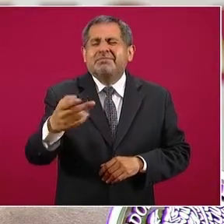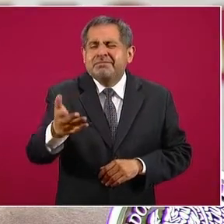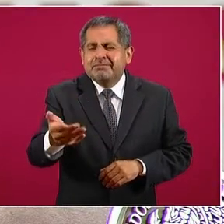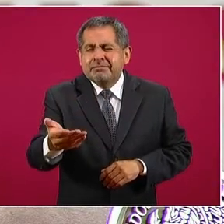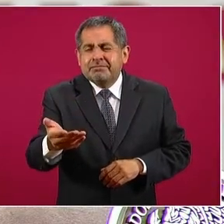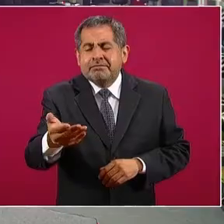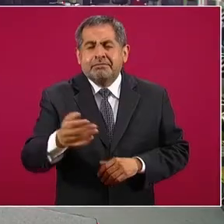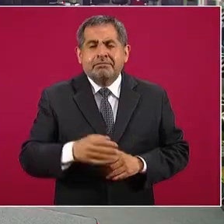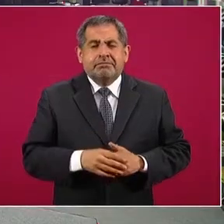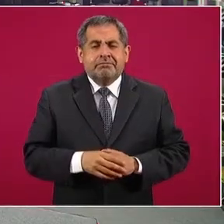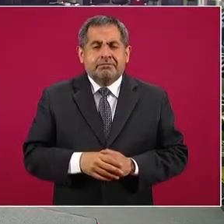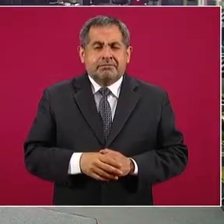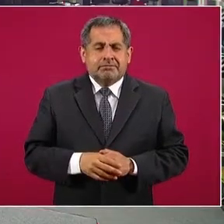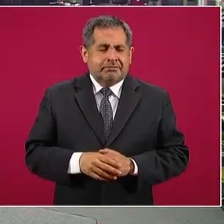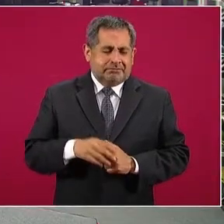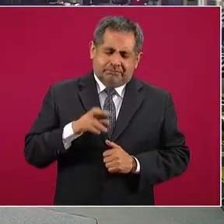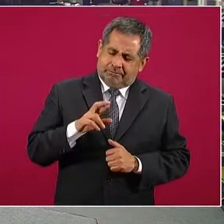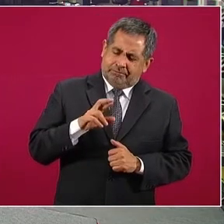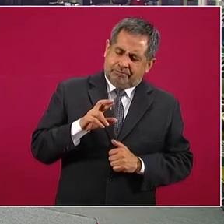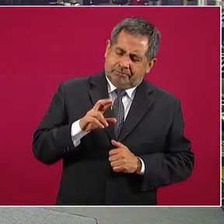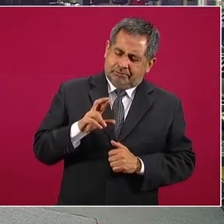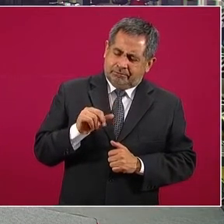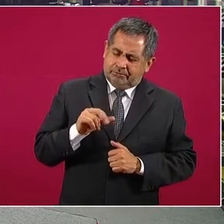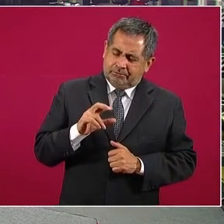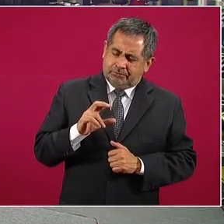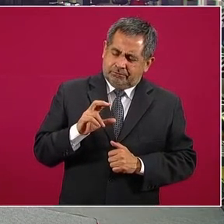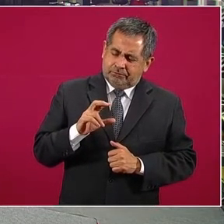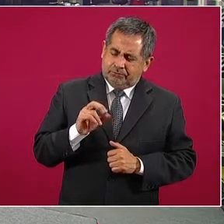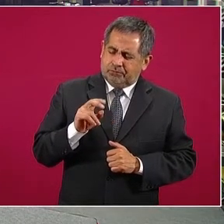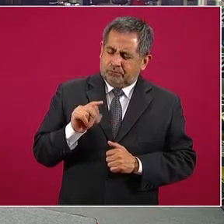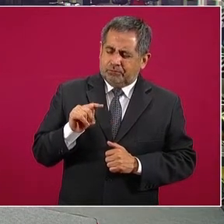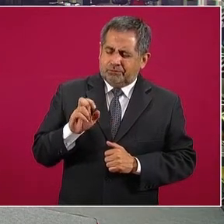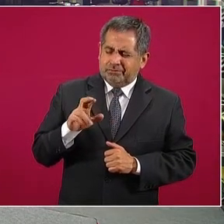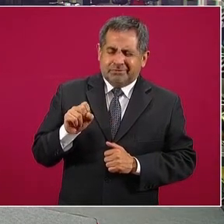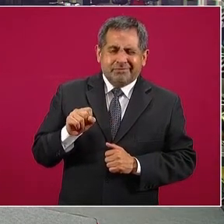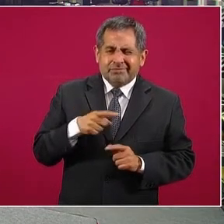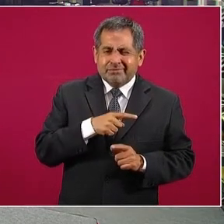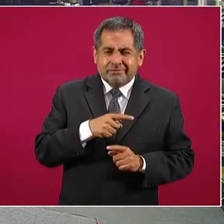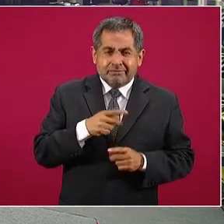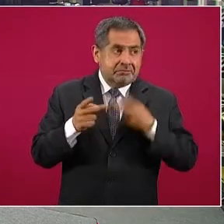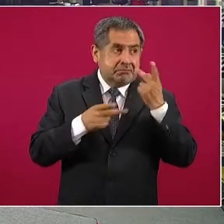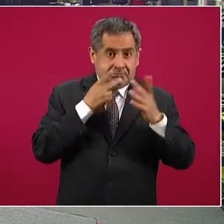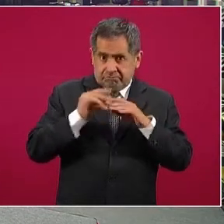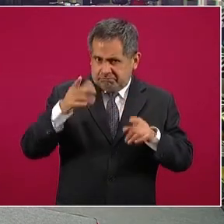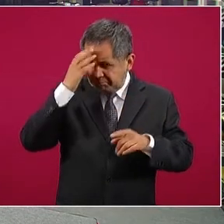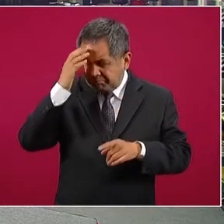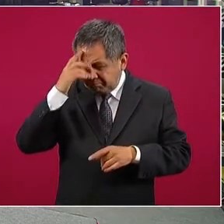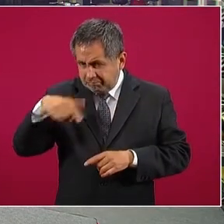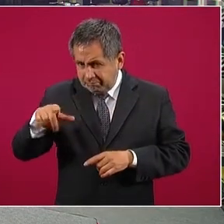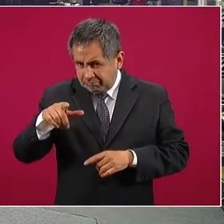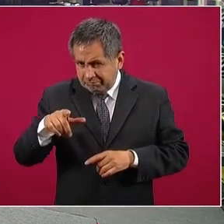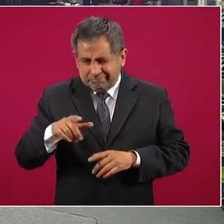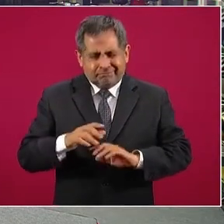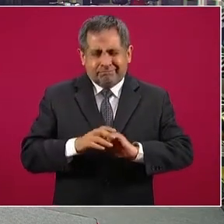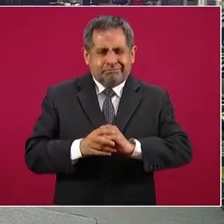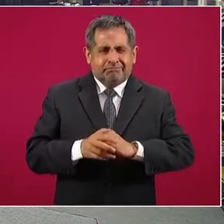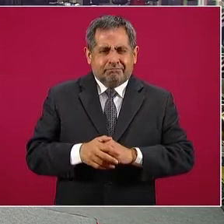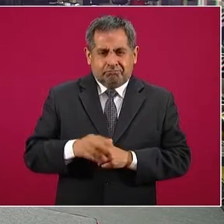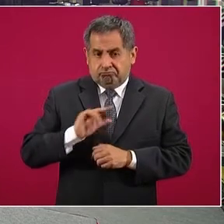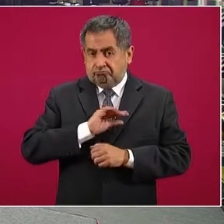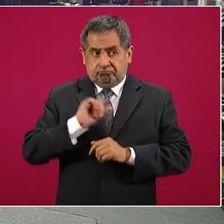Reuters. Reuters. Reuters. Reuters. Reuters. Reuters. Reuters. famosa, ¿verdad?, es